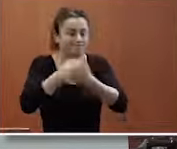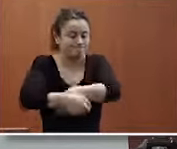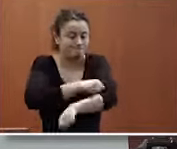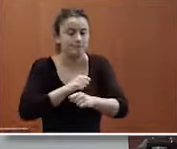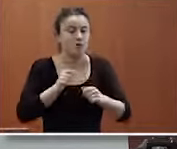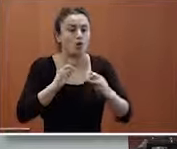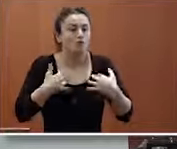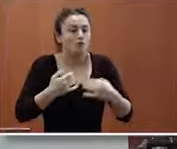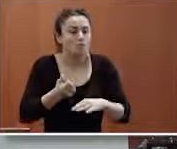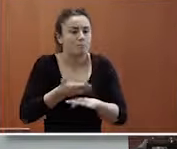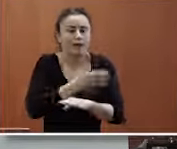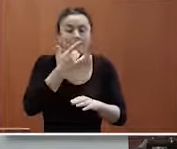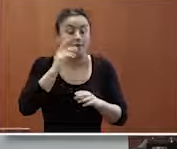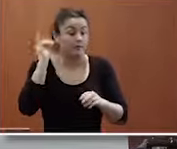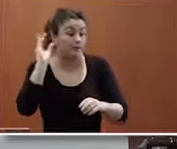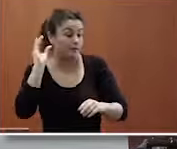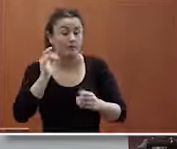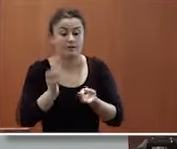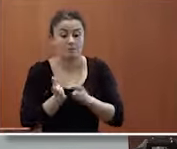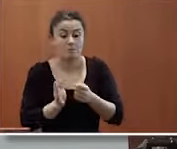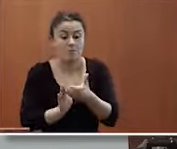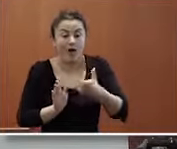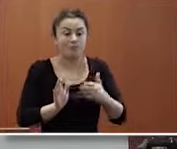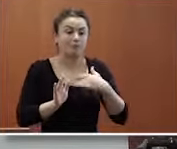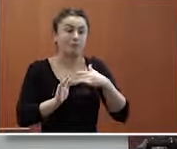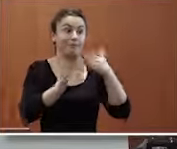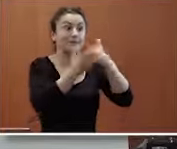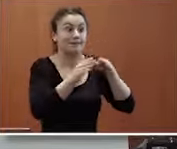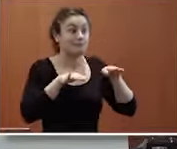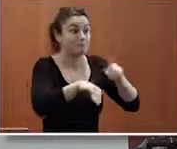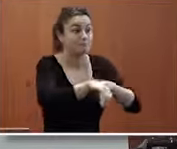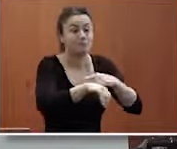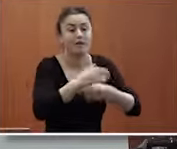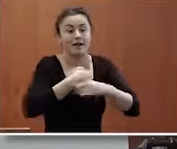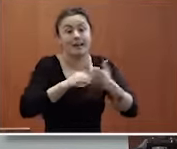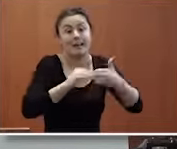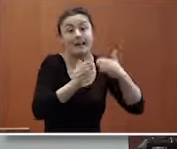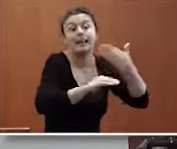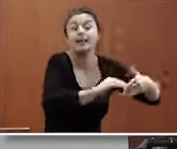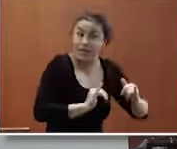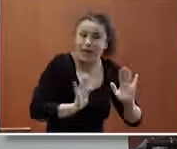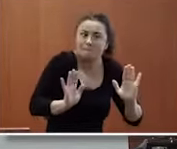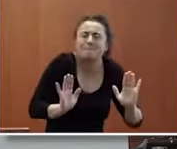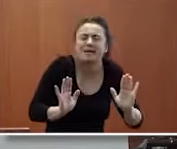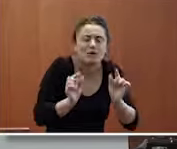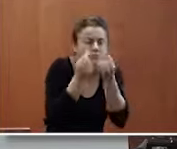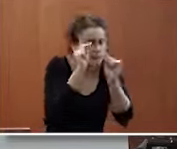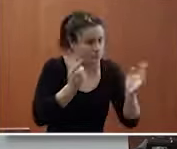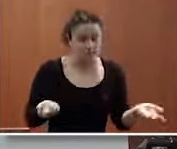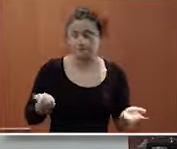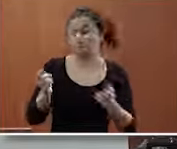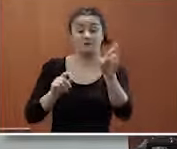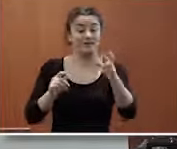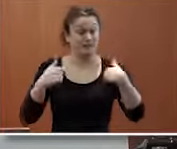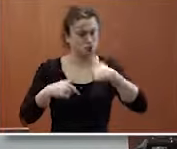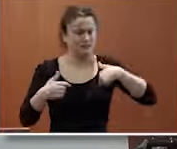levantarse un poquito antes para llegar porque tiene siempre alguna barrera más bueno algunas actuaciones que tenemos internas nosotros tenemos una dirección de responsabilidad